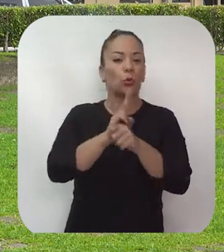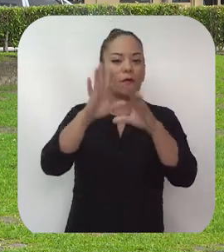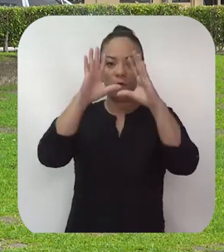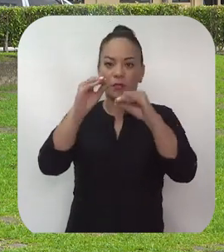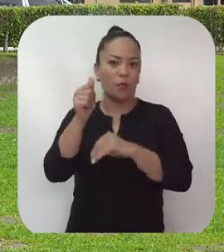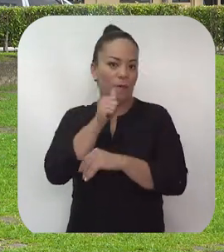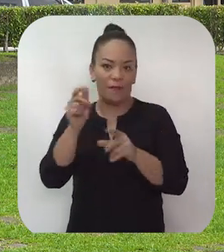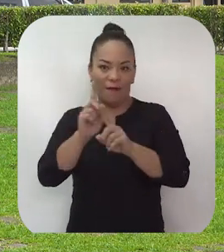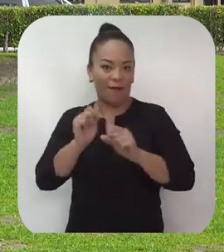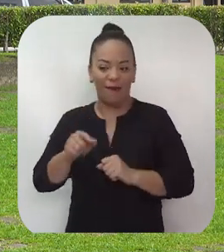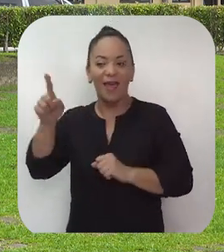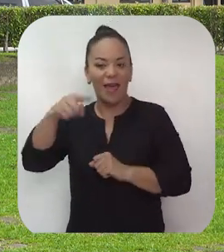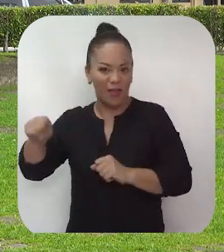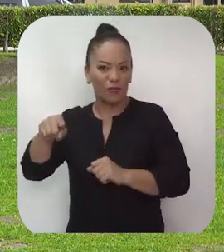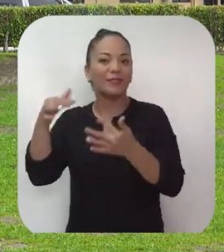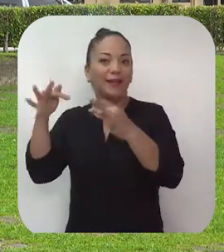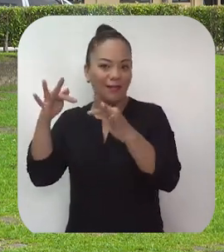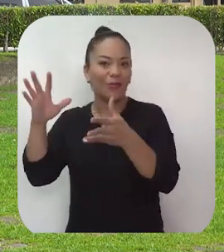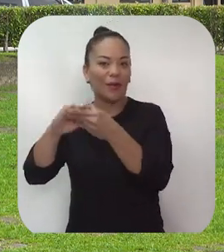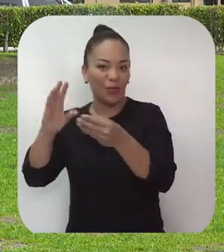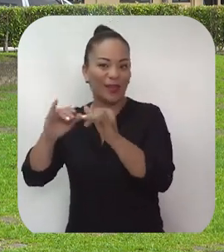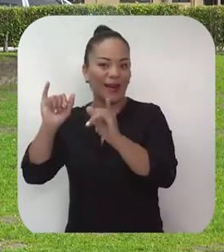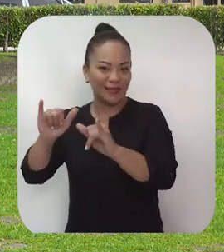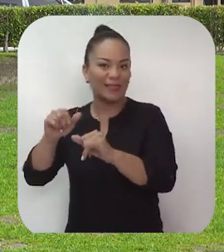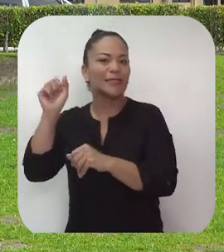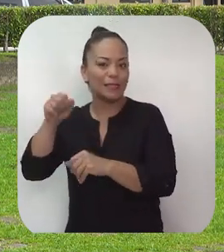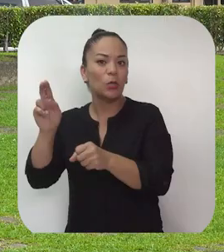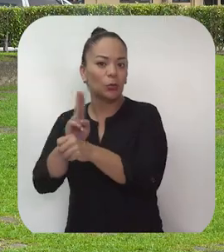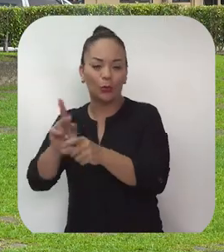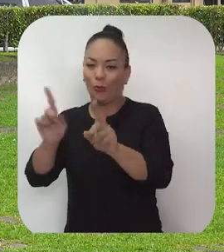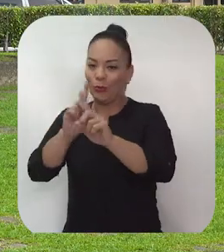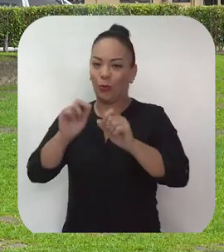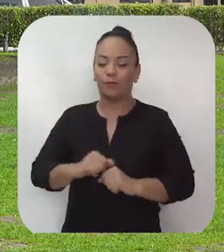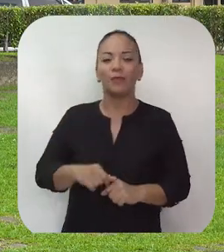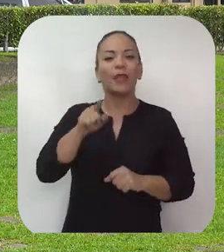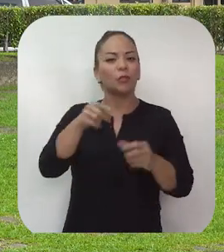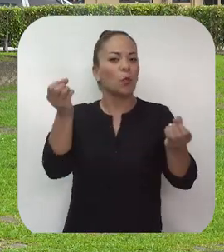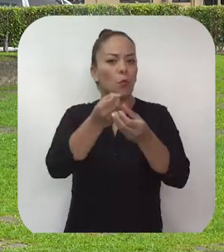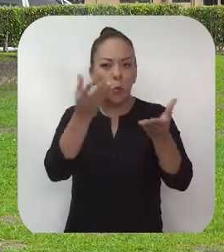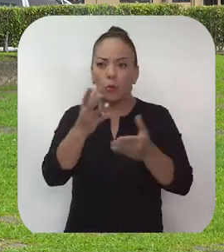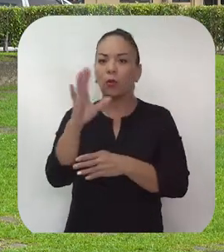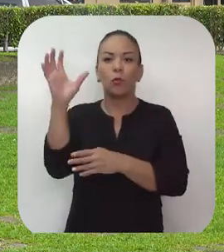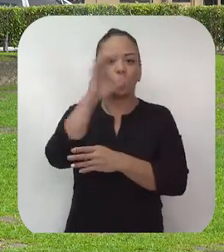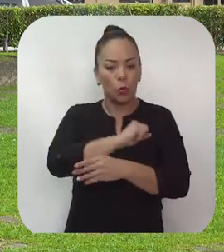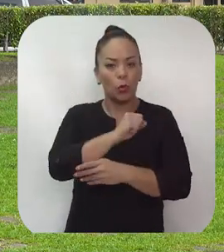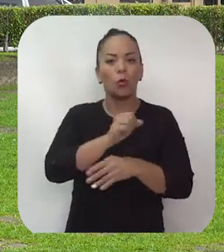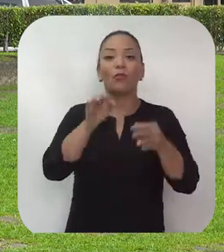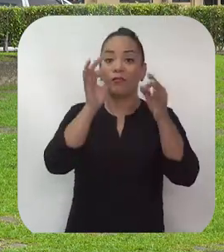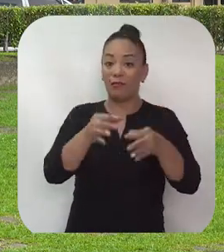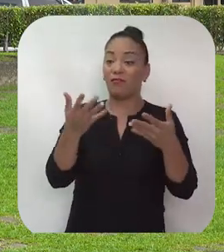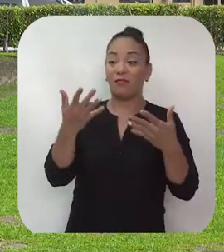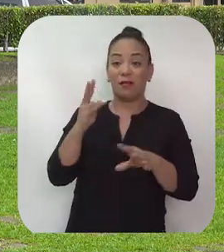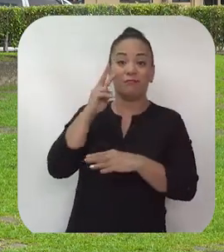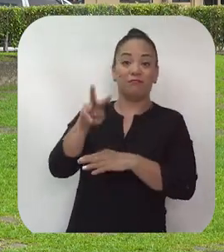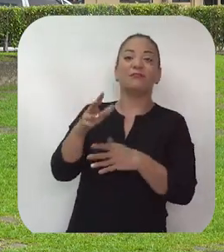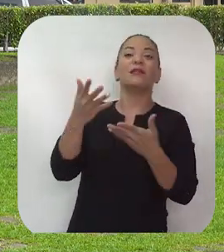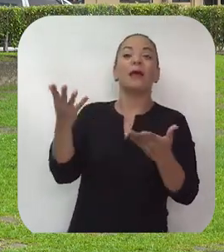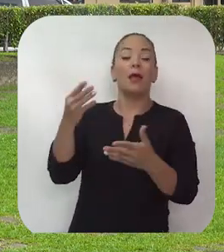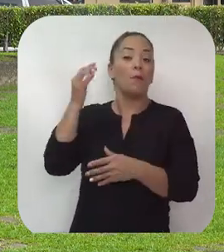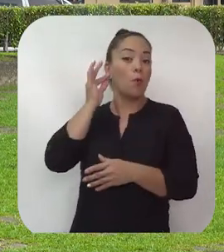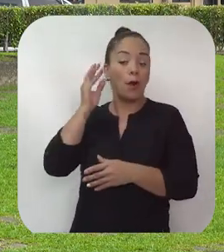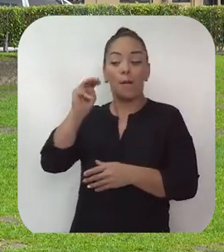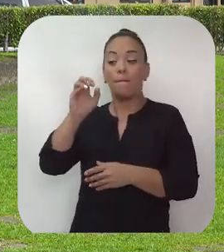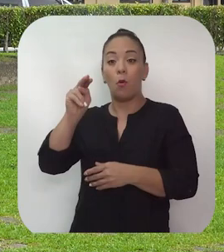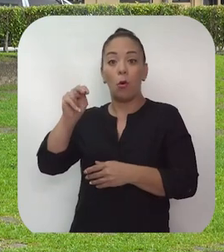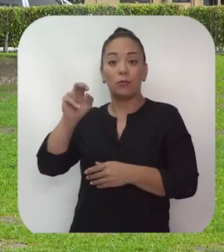información privada como trataron de narrar las diputaciones. Ha sido público, notorio y contundente que